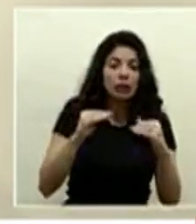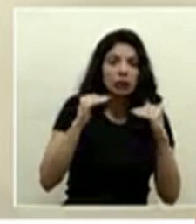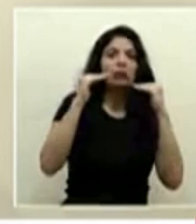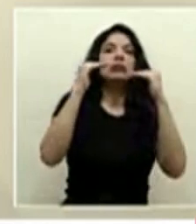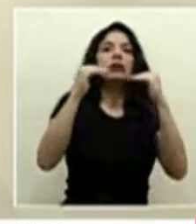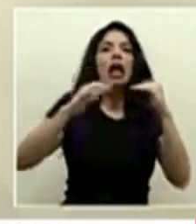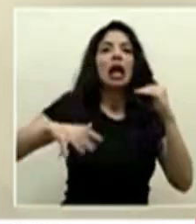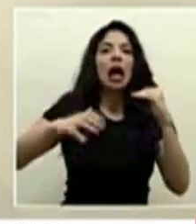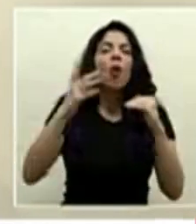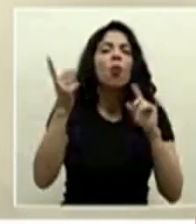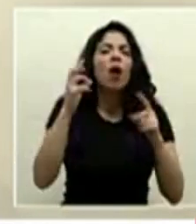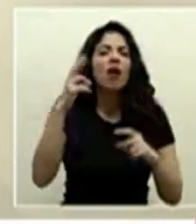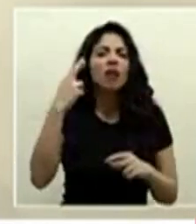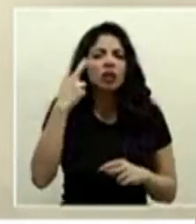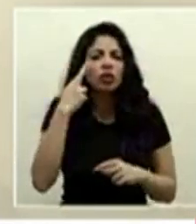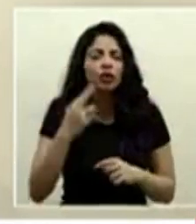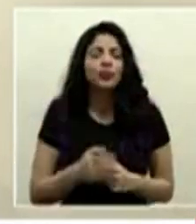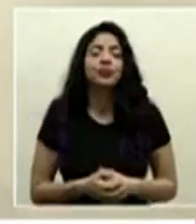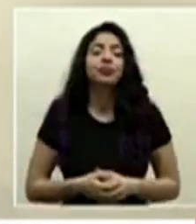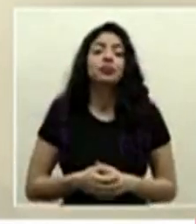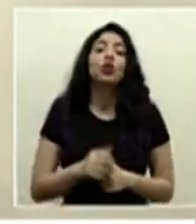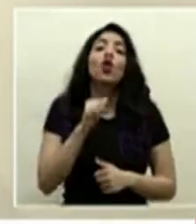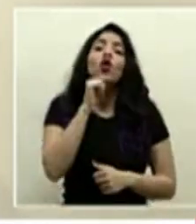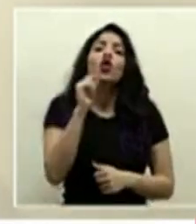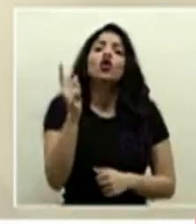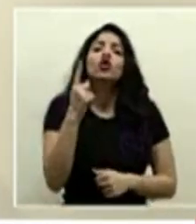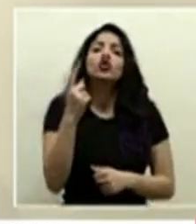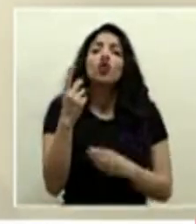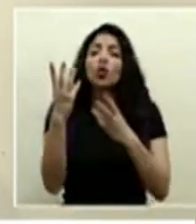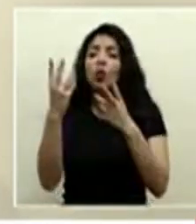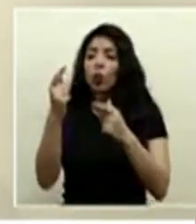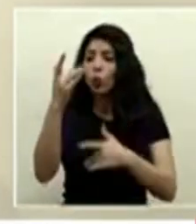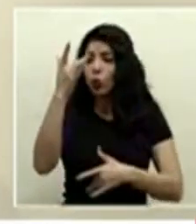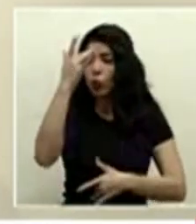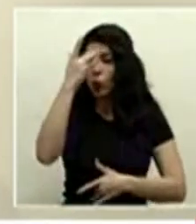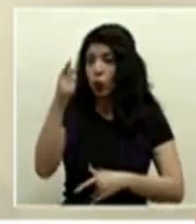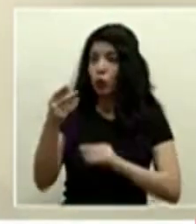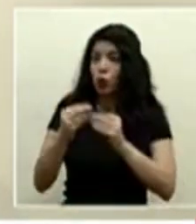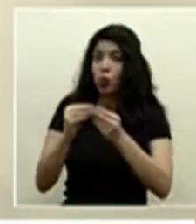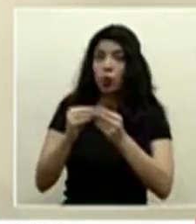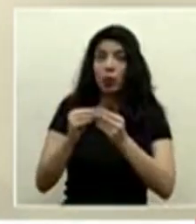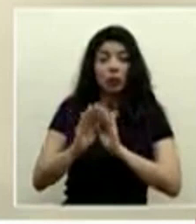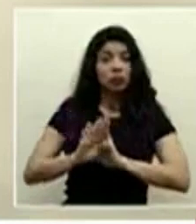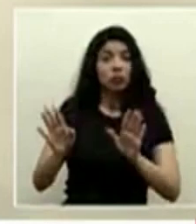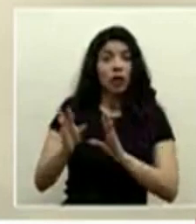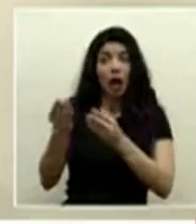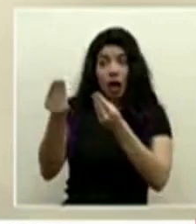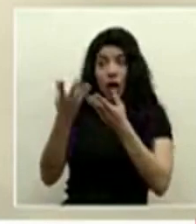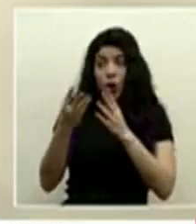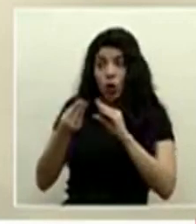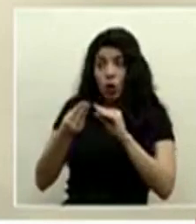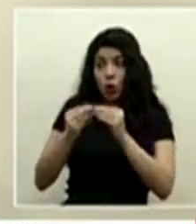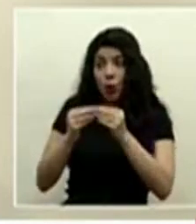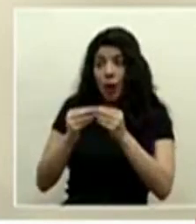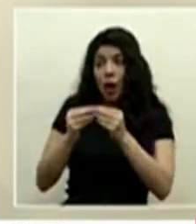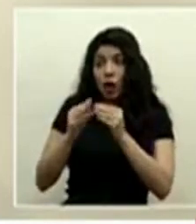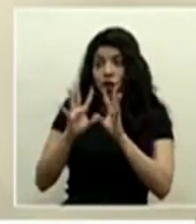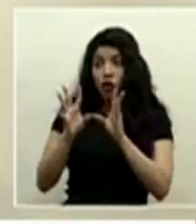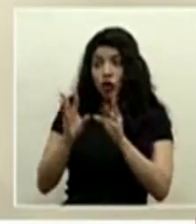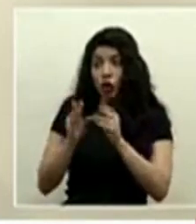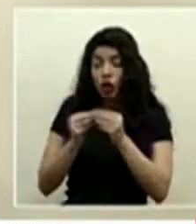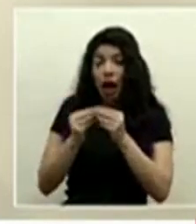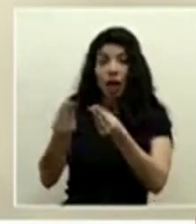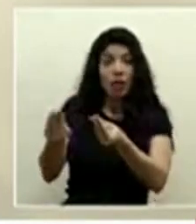naranja entre ellos no solamente es el caso total de casos activos no es el perdón el indicador de casos activos totales